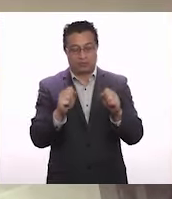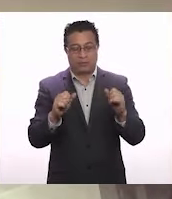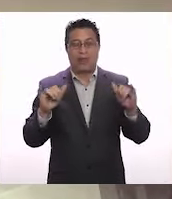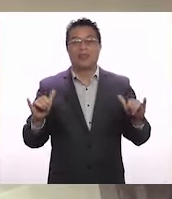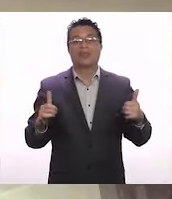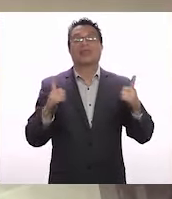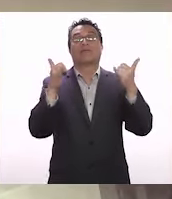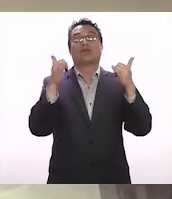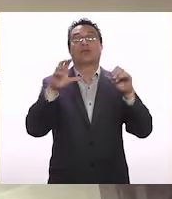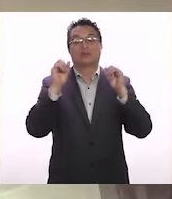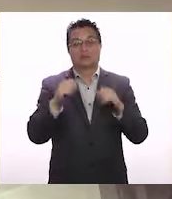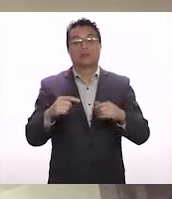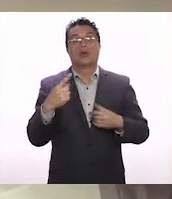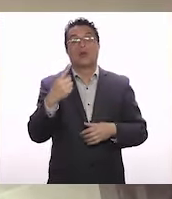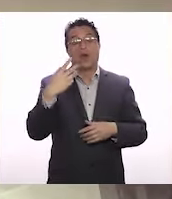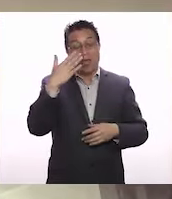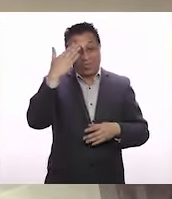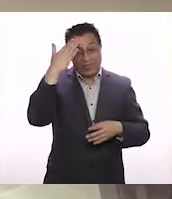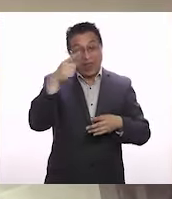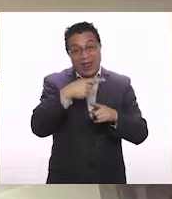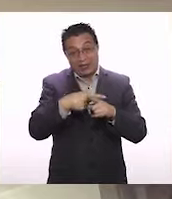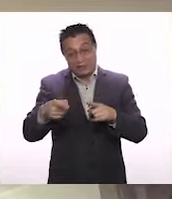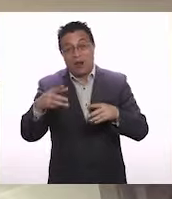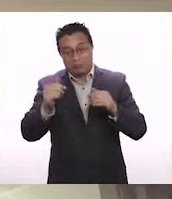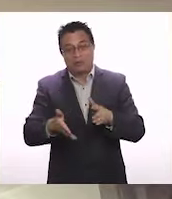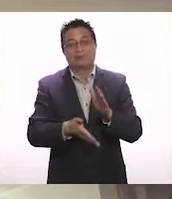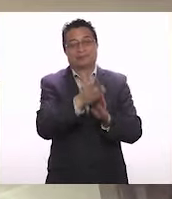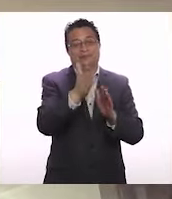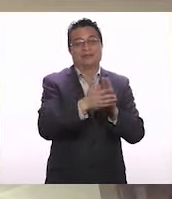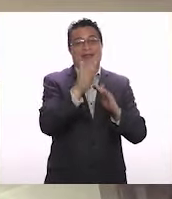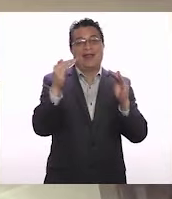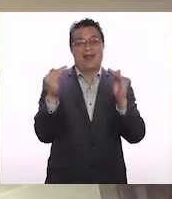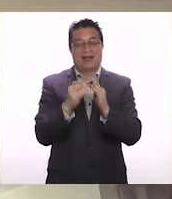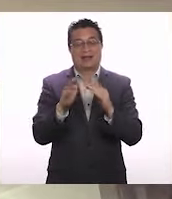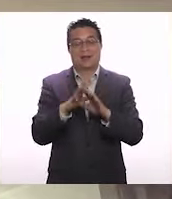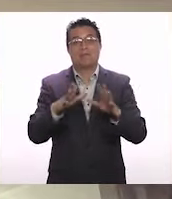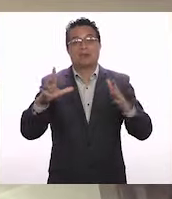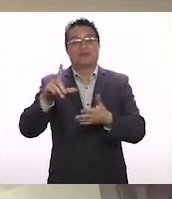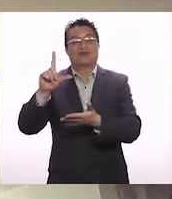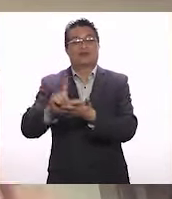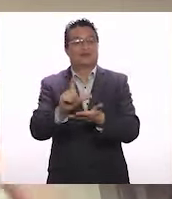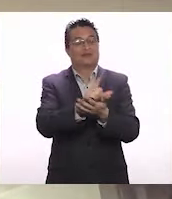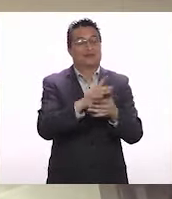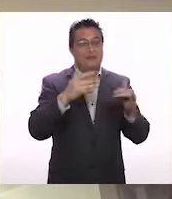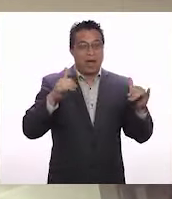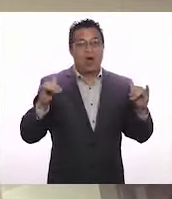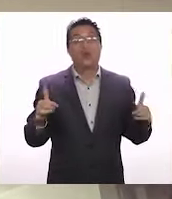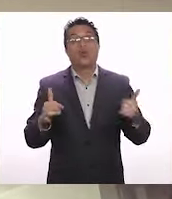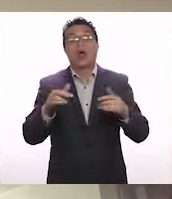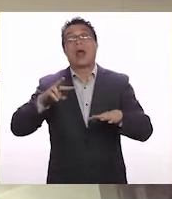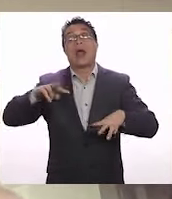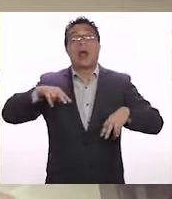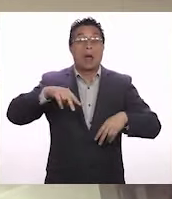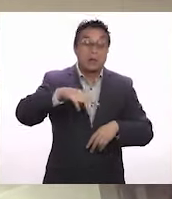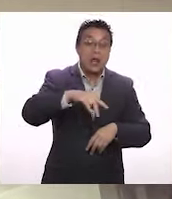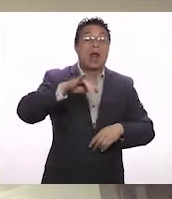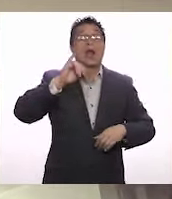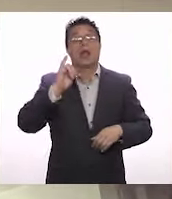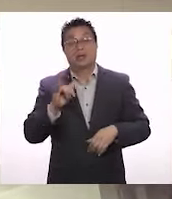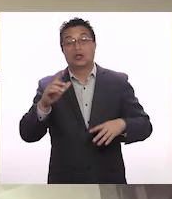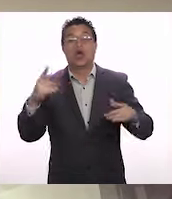todos ustedes puedan disfrutar de al menos días a la semana en que puedan salir de sus casas y tener más espacio para jugar,